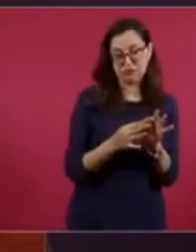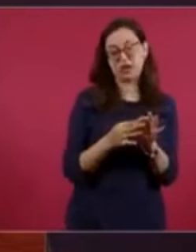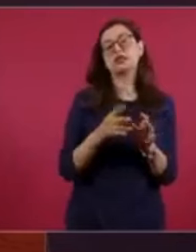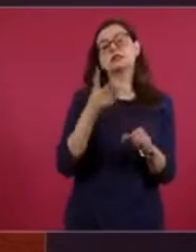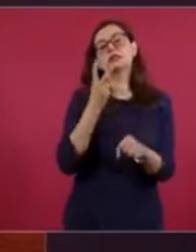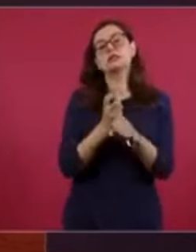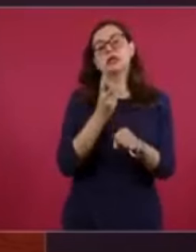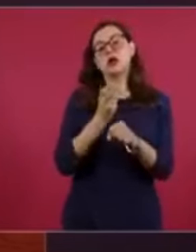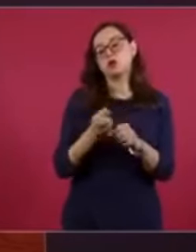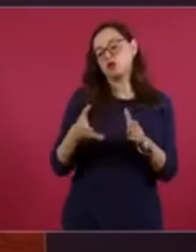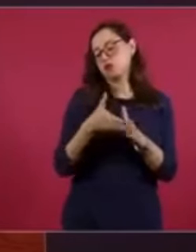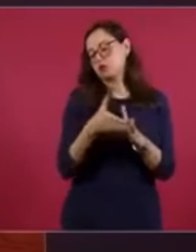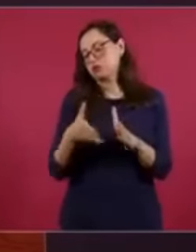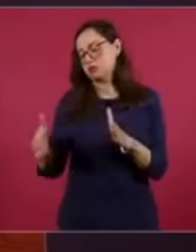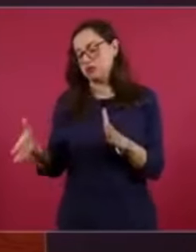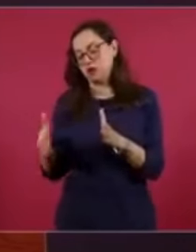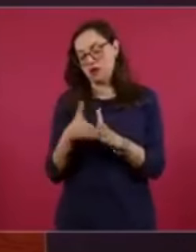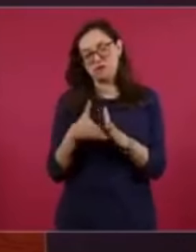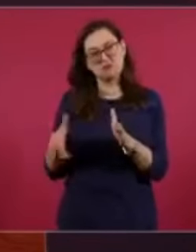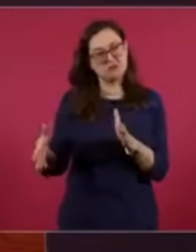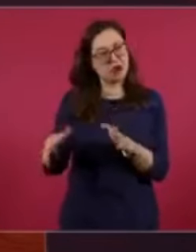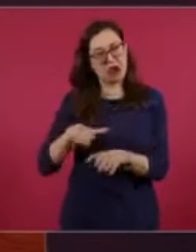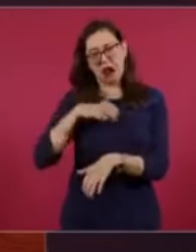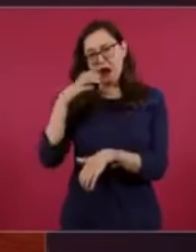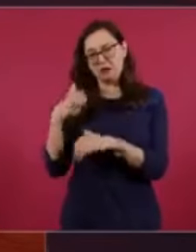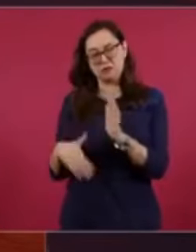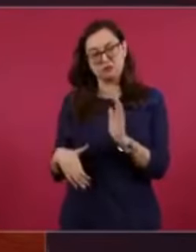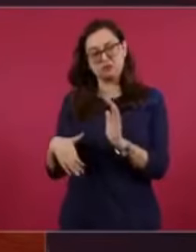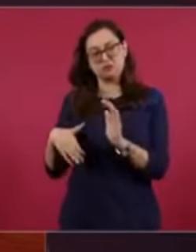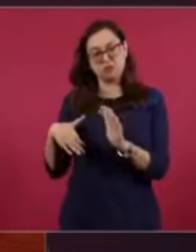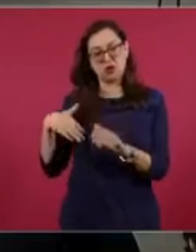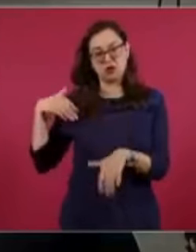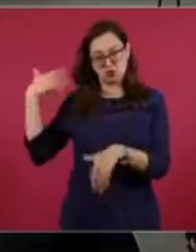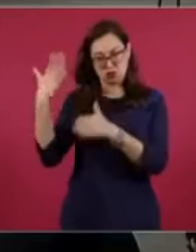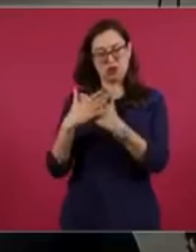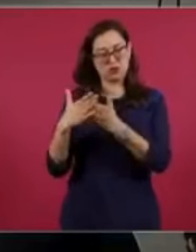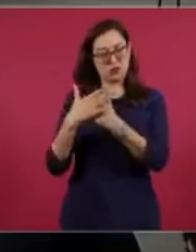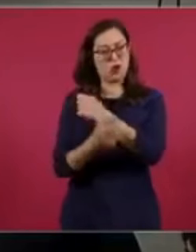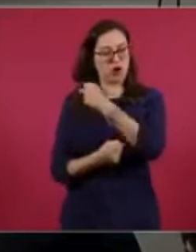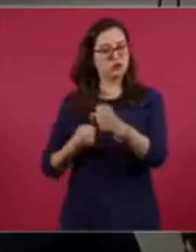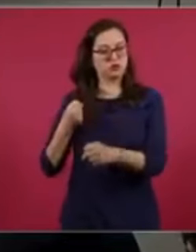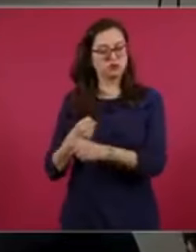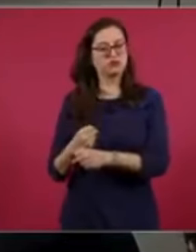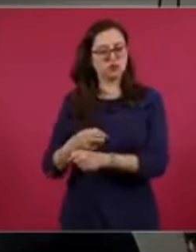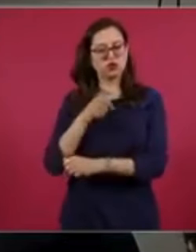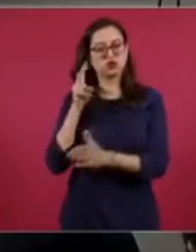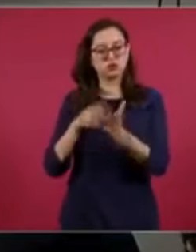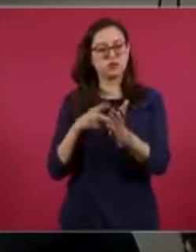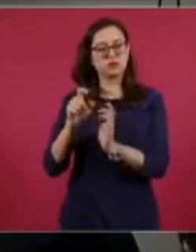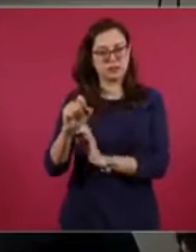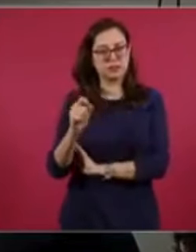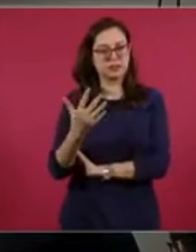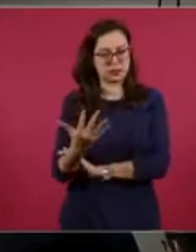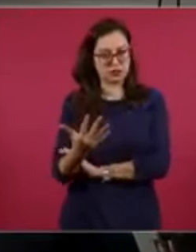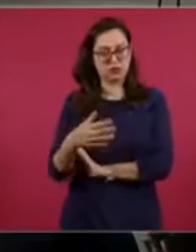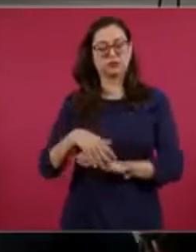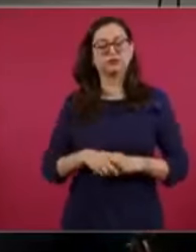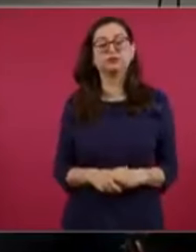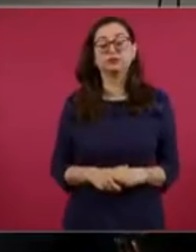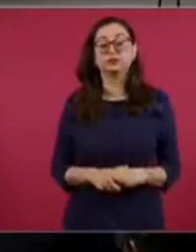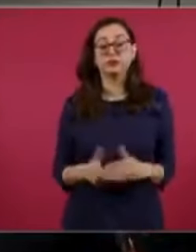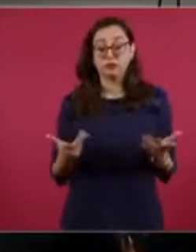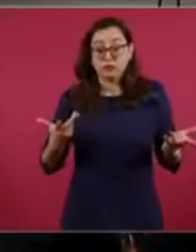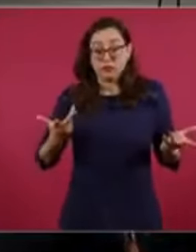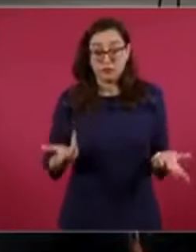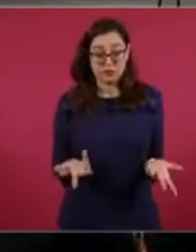Y va a quedar al 100 por ciento por ahí de agosto del 2025. Se ha logrado un importante avance en